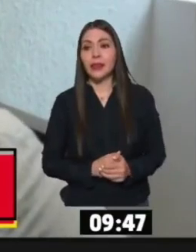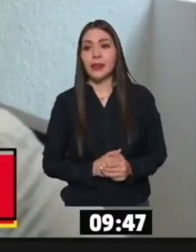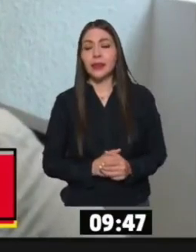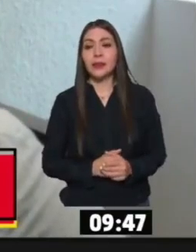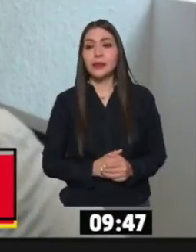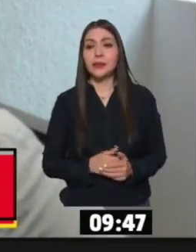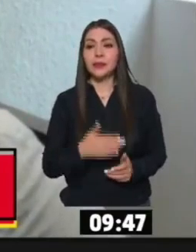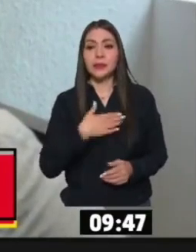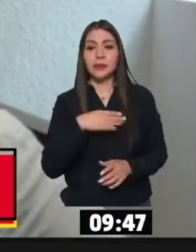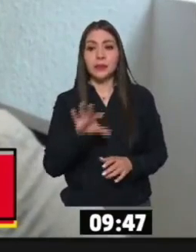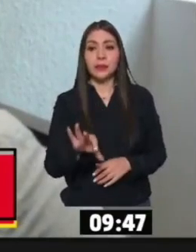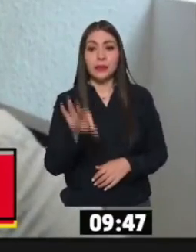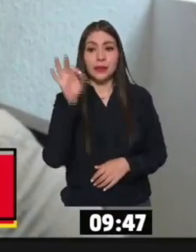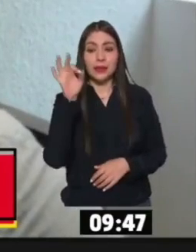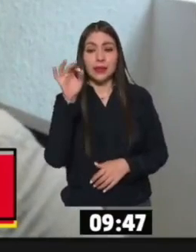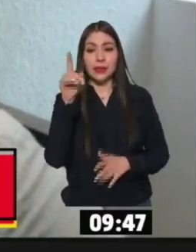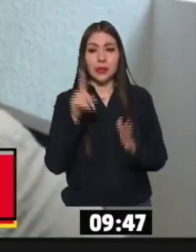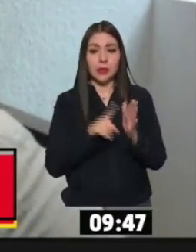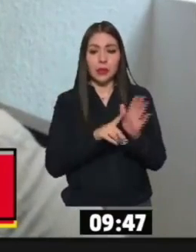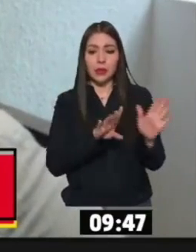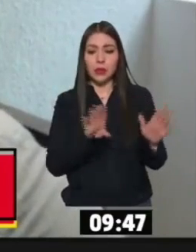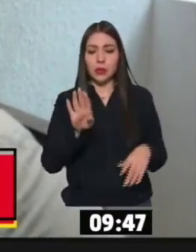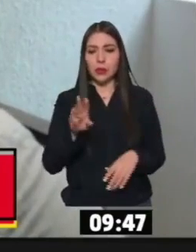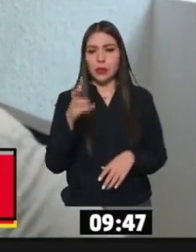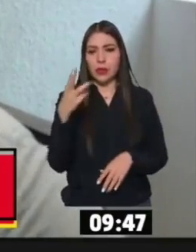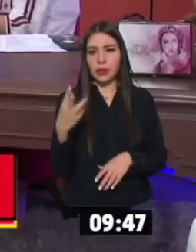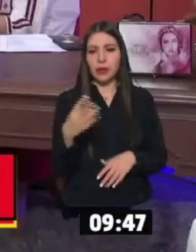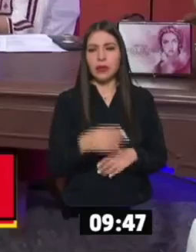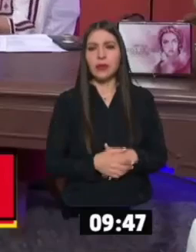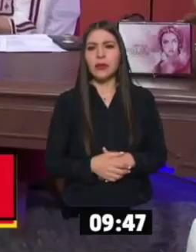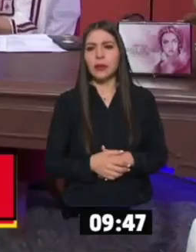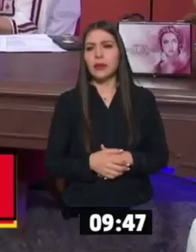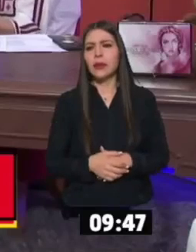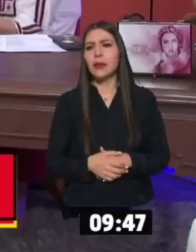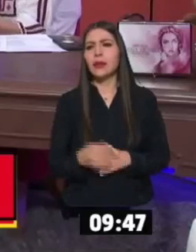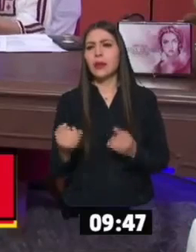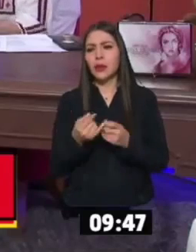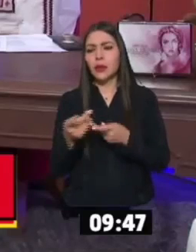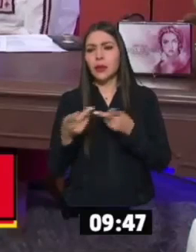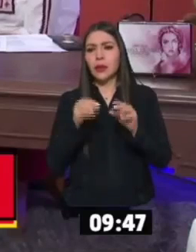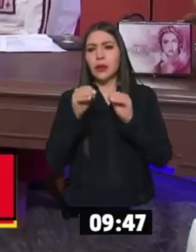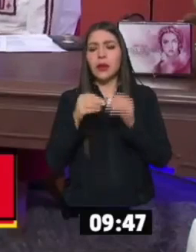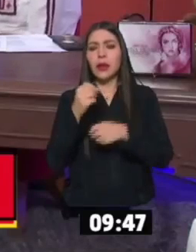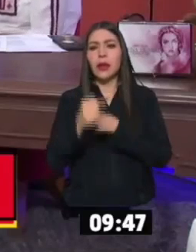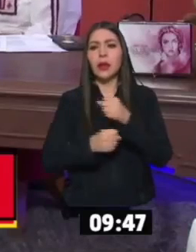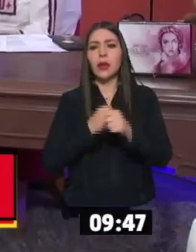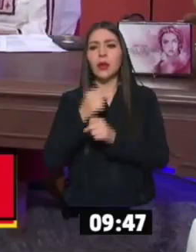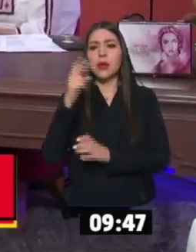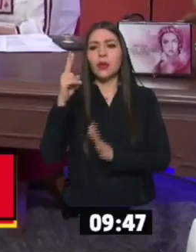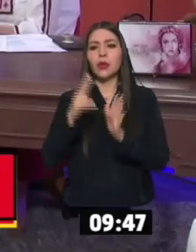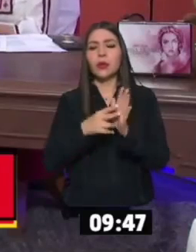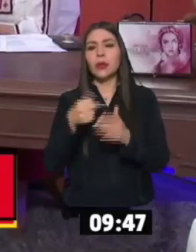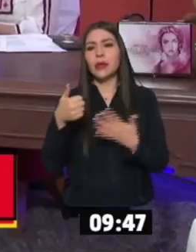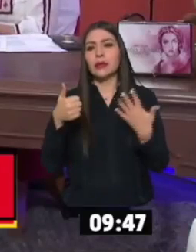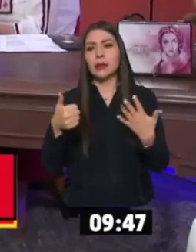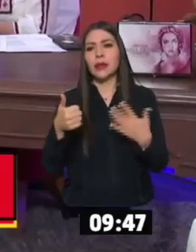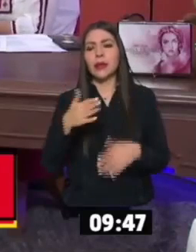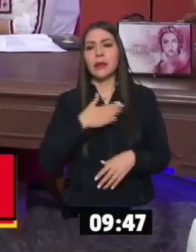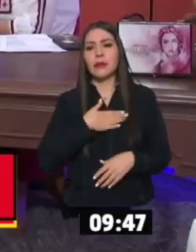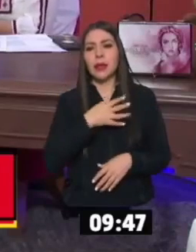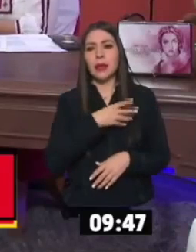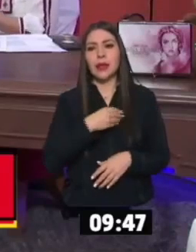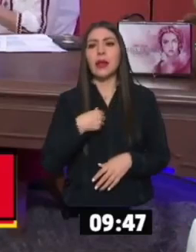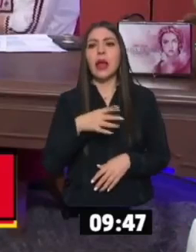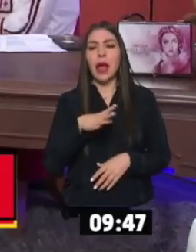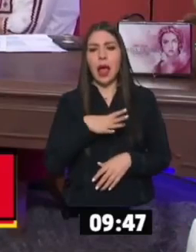escogí el 93 nada más este... Oye, pero ya hagan el del 2006, pa' mija. Ya estoy, ya tengo información hasta el